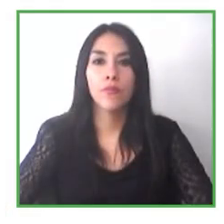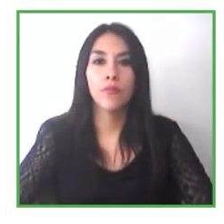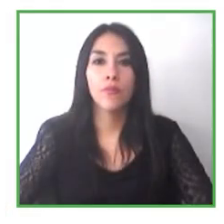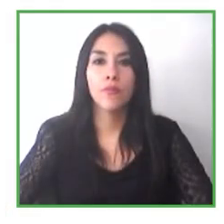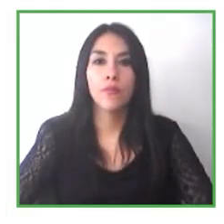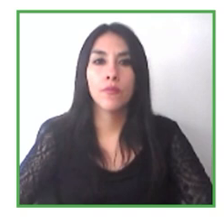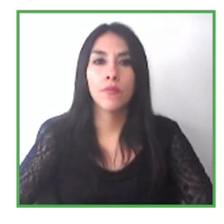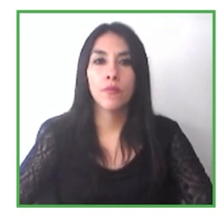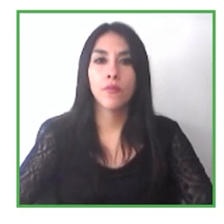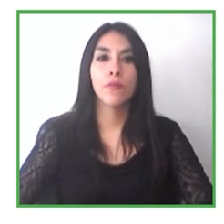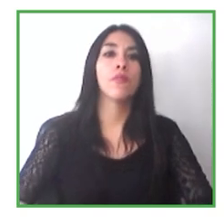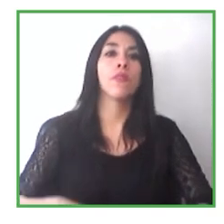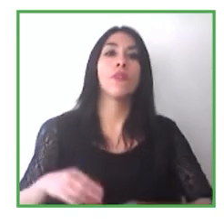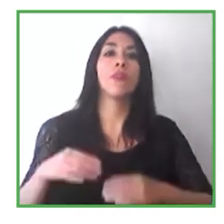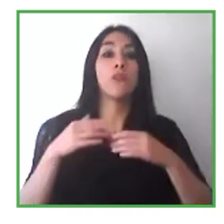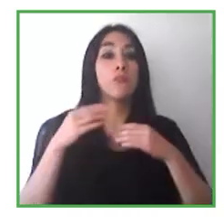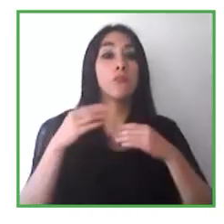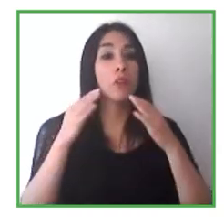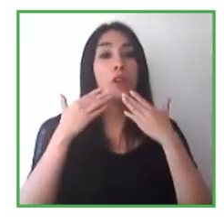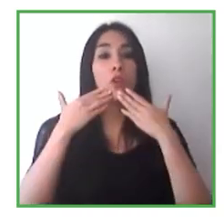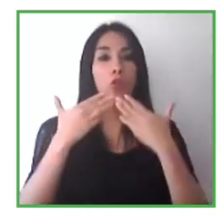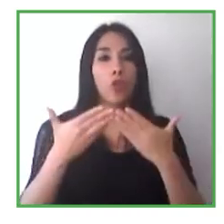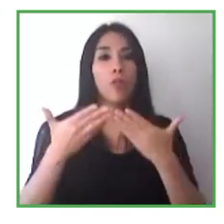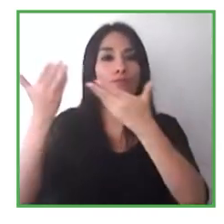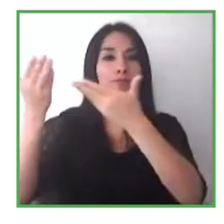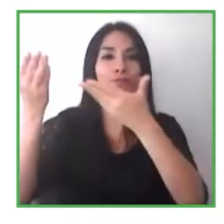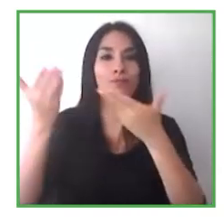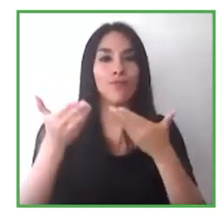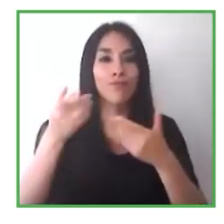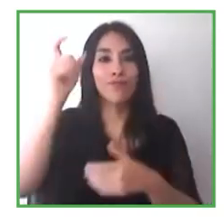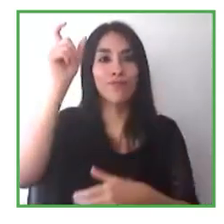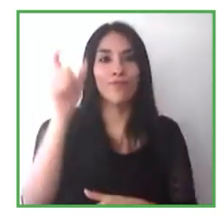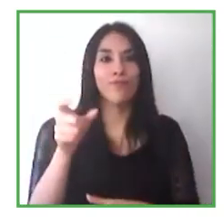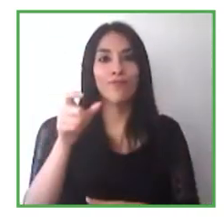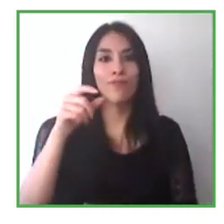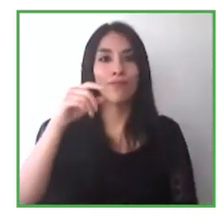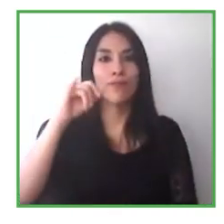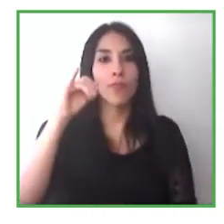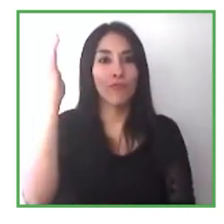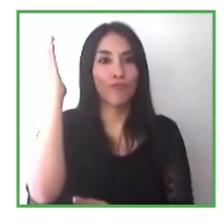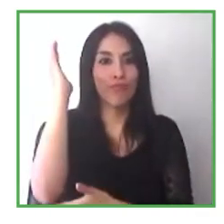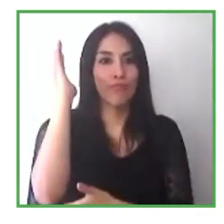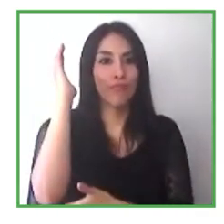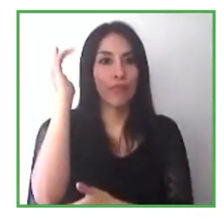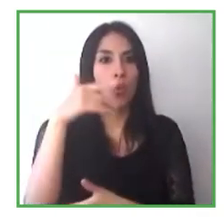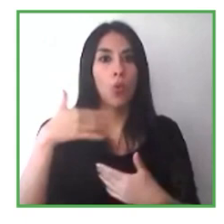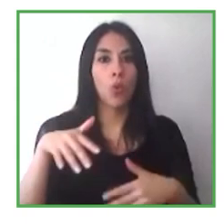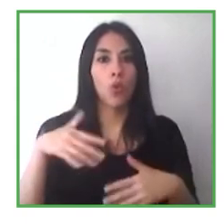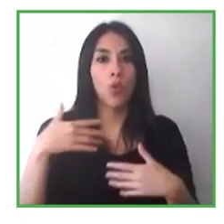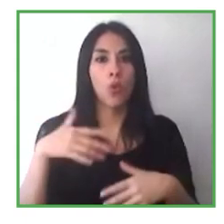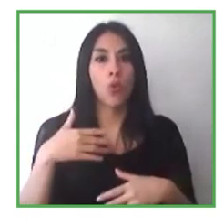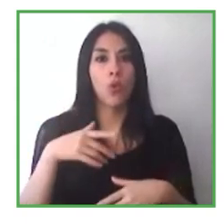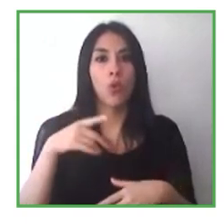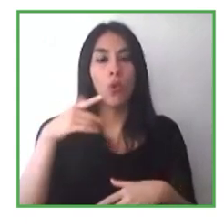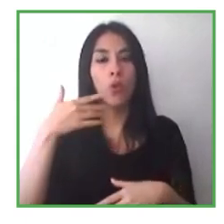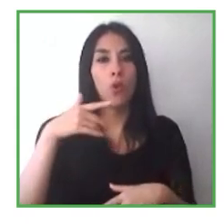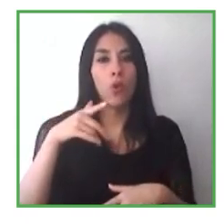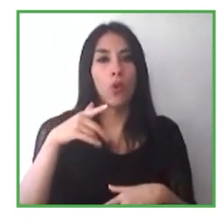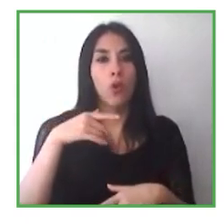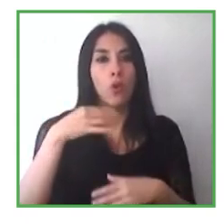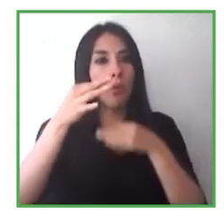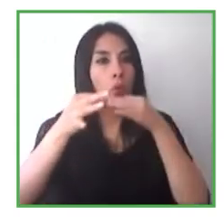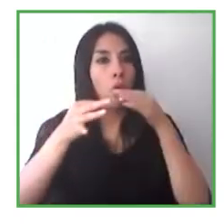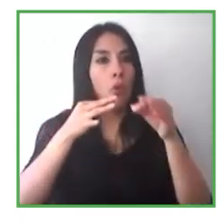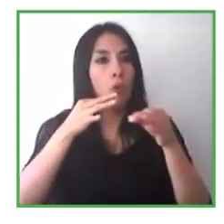Muchas gracias, Dirk. Eso fue bastante interesante. Y discúlpate, más crédito porque pensé que estaban de manera